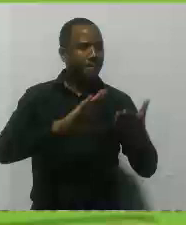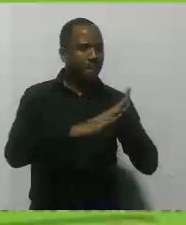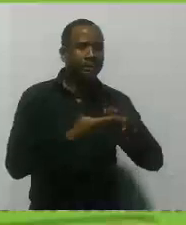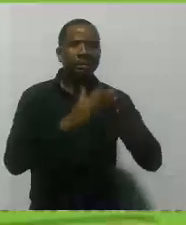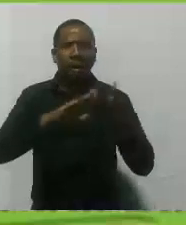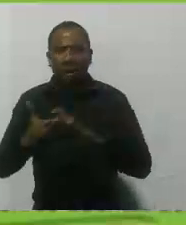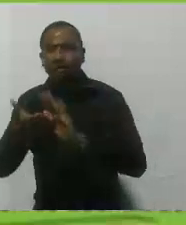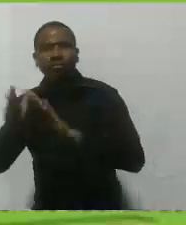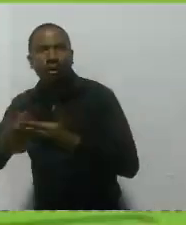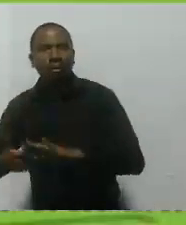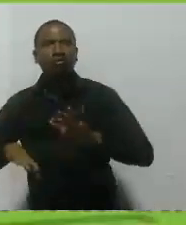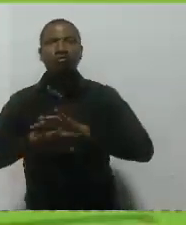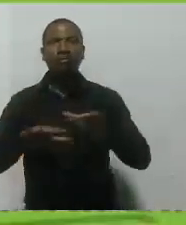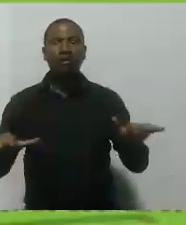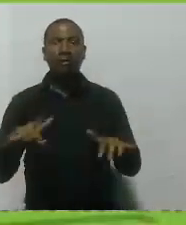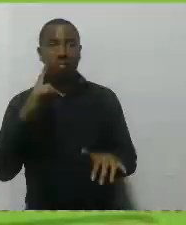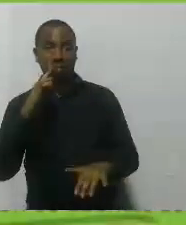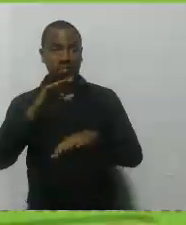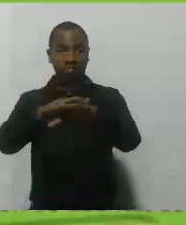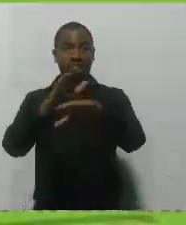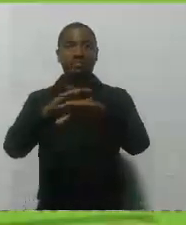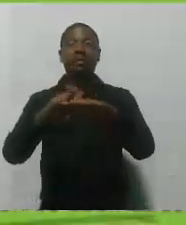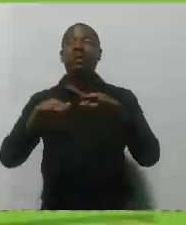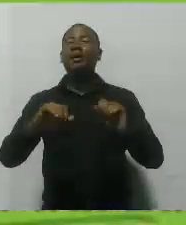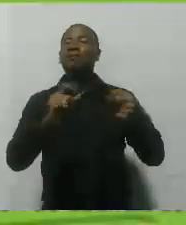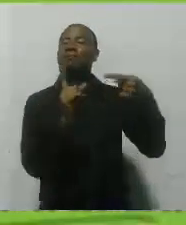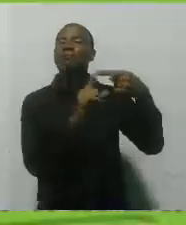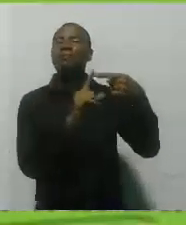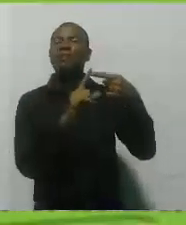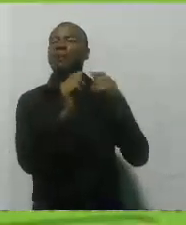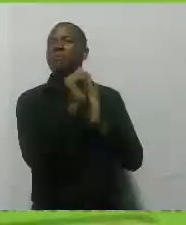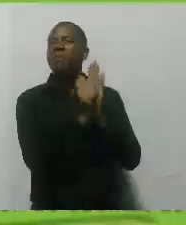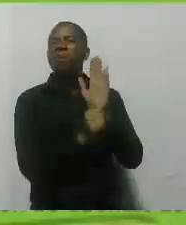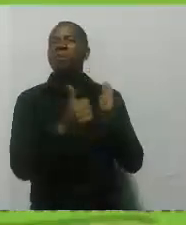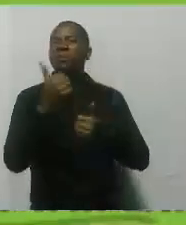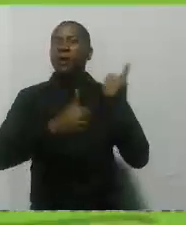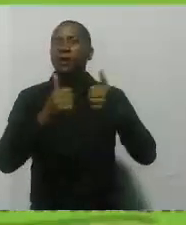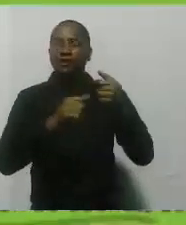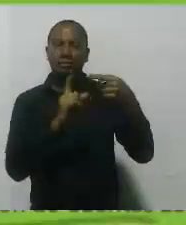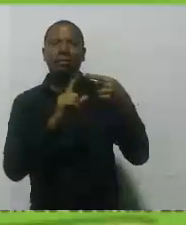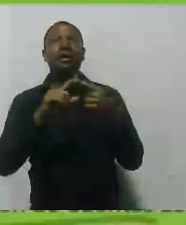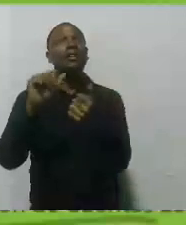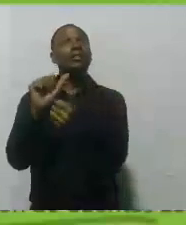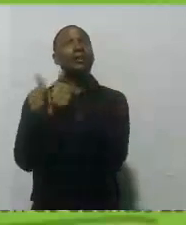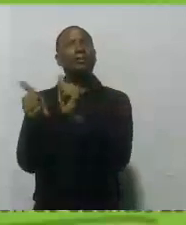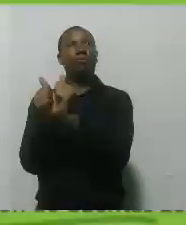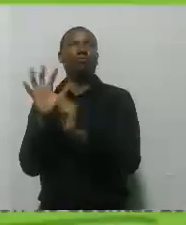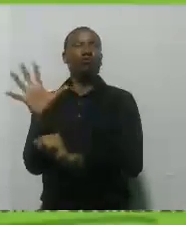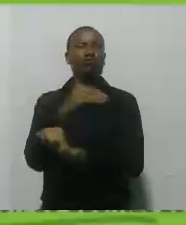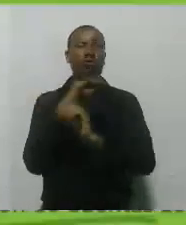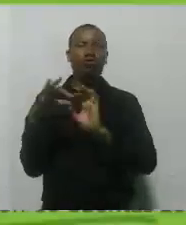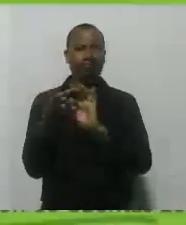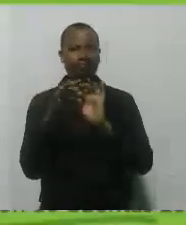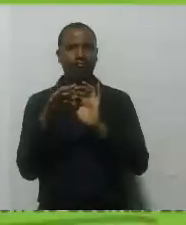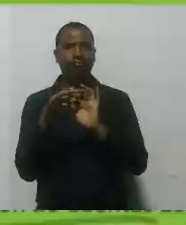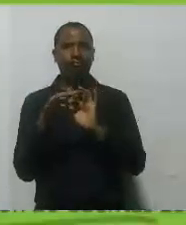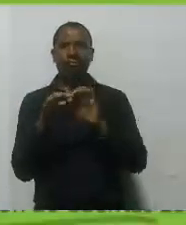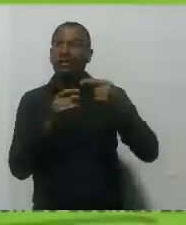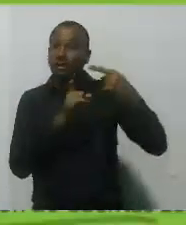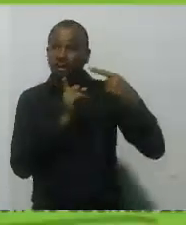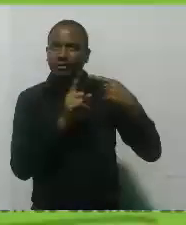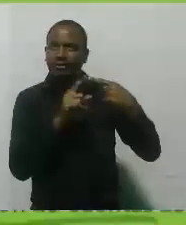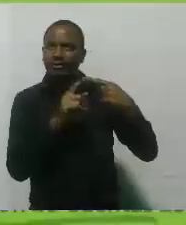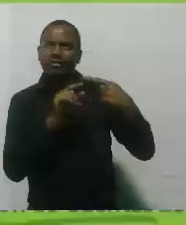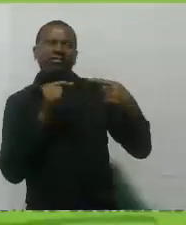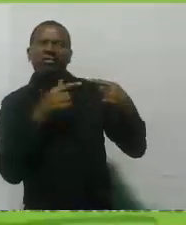El primer programa es el programa La Escuela y el Deporte Son de Todos y este programa tiene que ver con ese